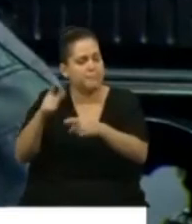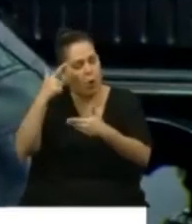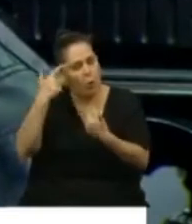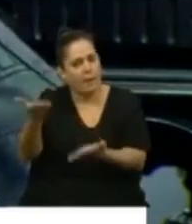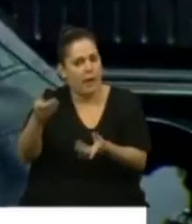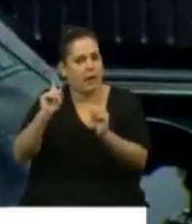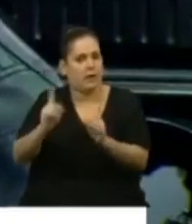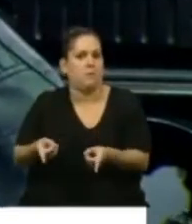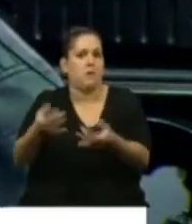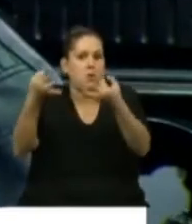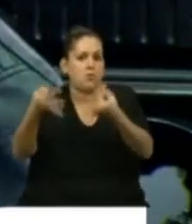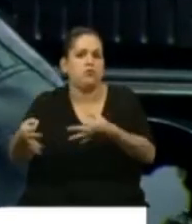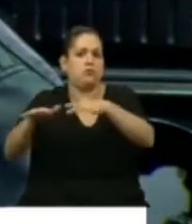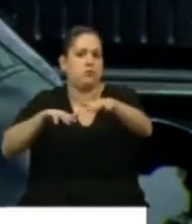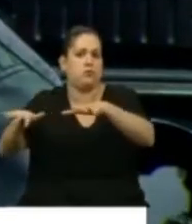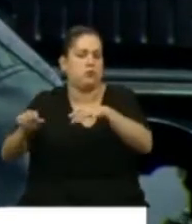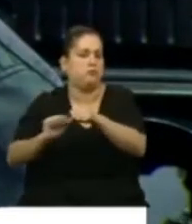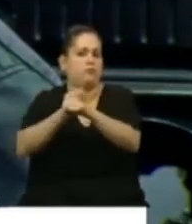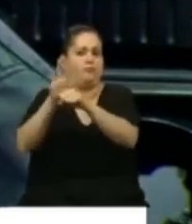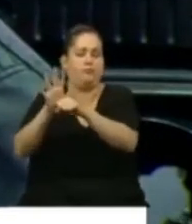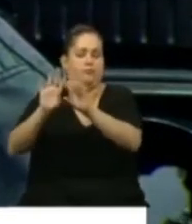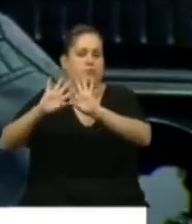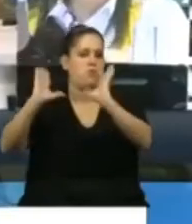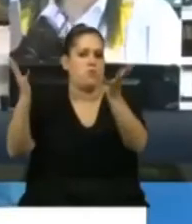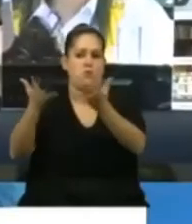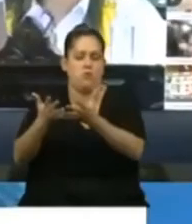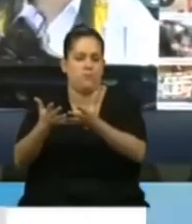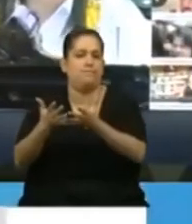de pandemia. Estamos justamente aquí por ellos,